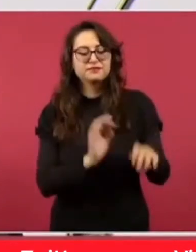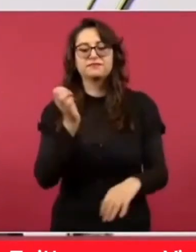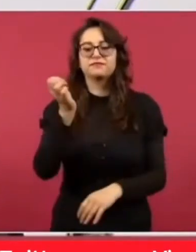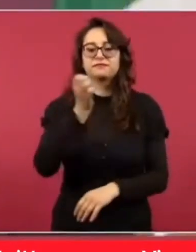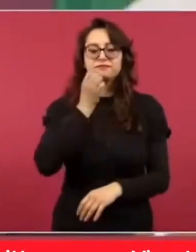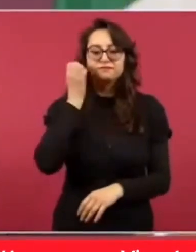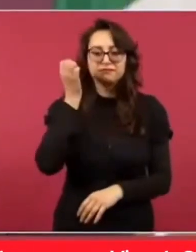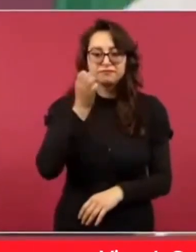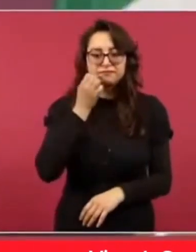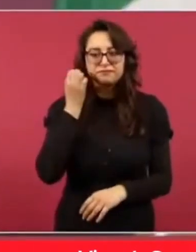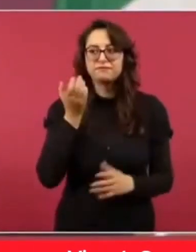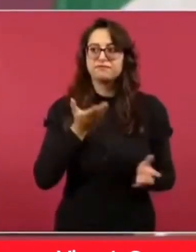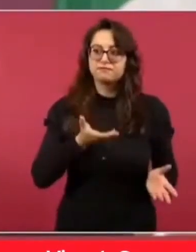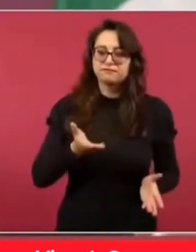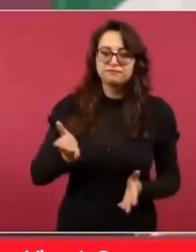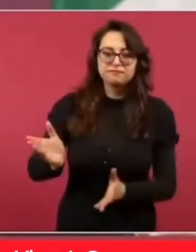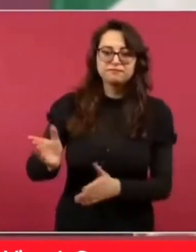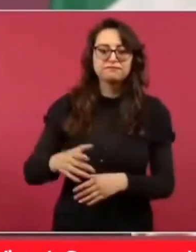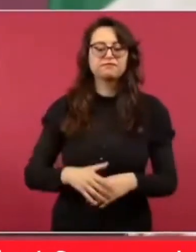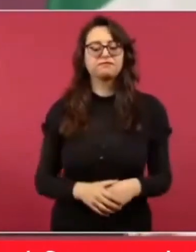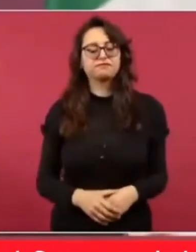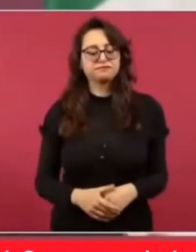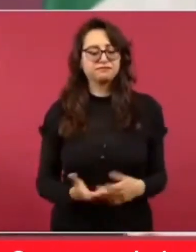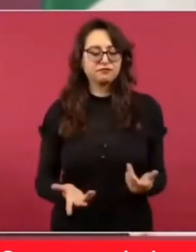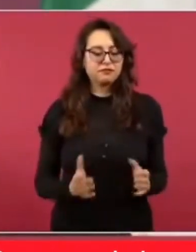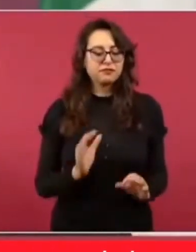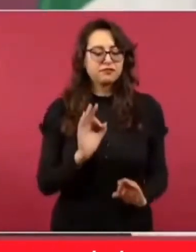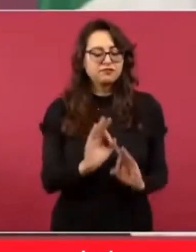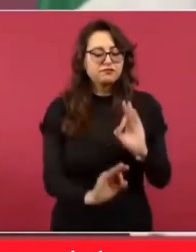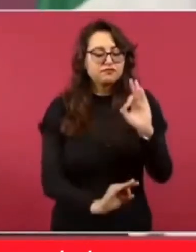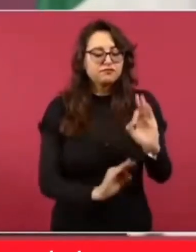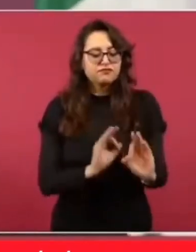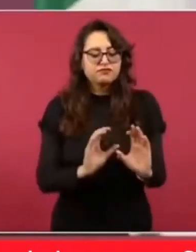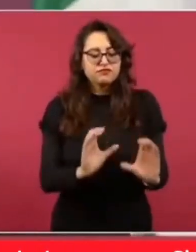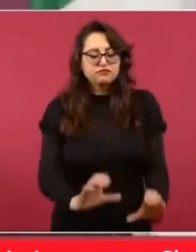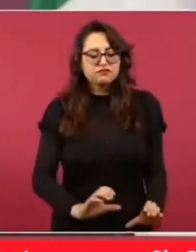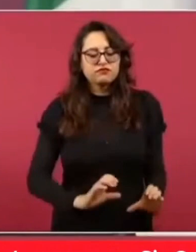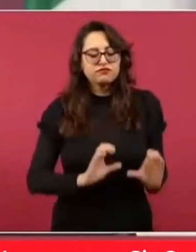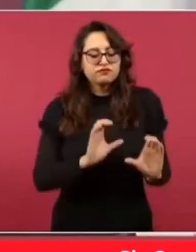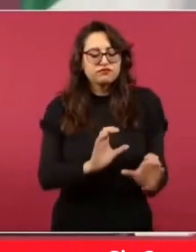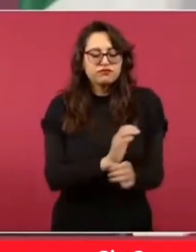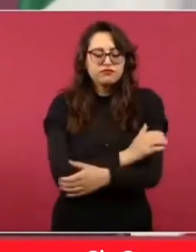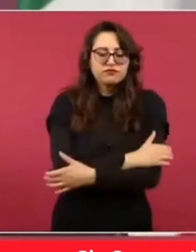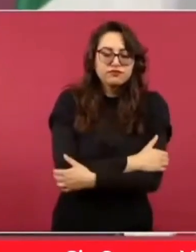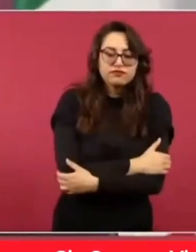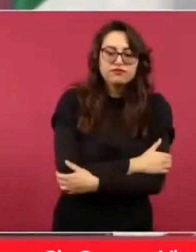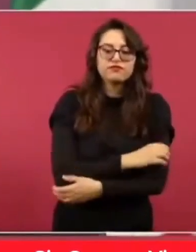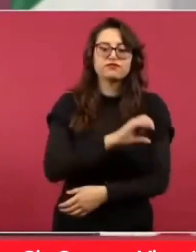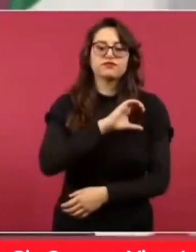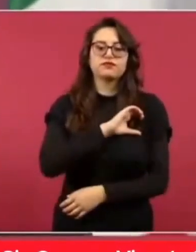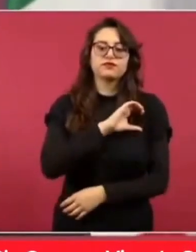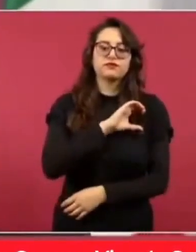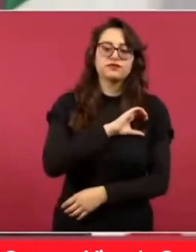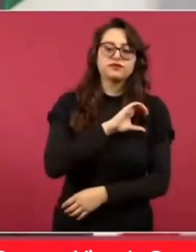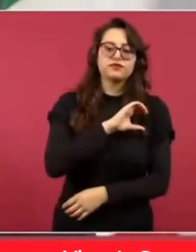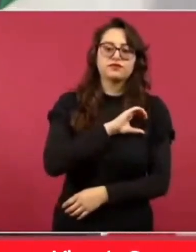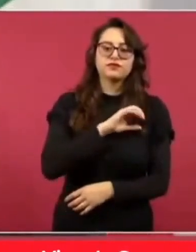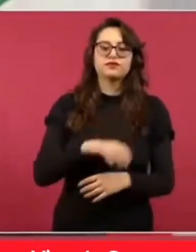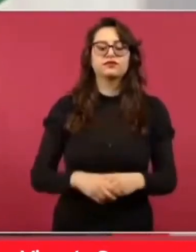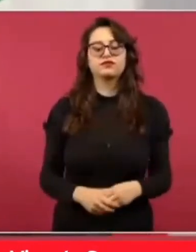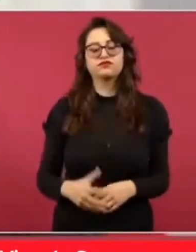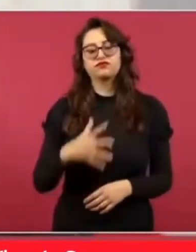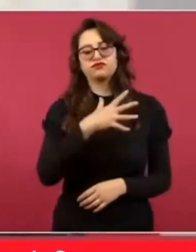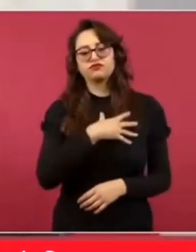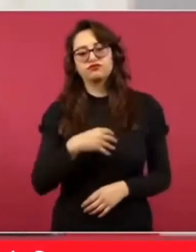curarlos, abrazarlos, quererlos, a los hijos, hijas e hijos,